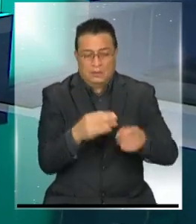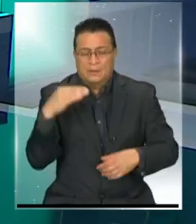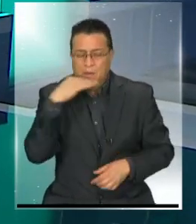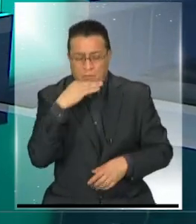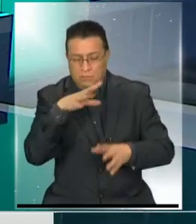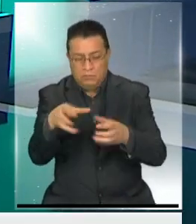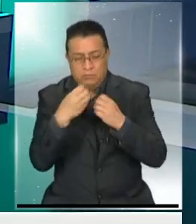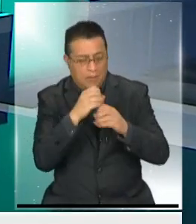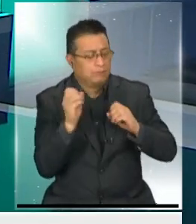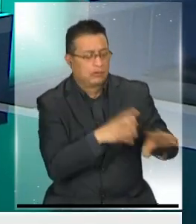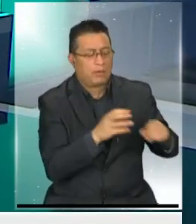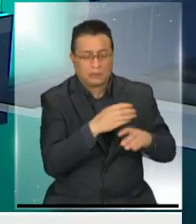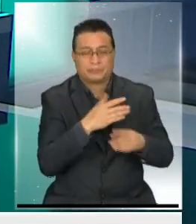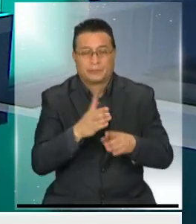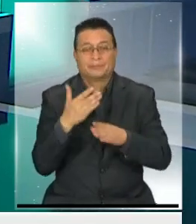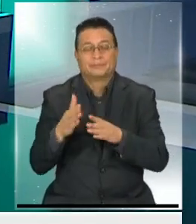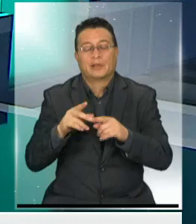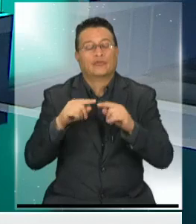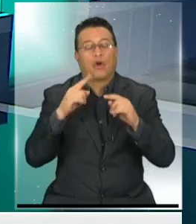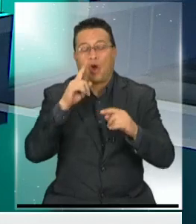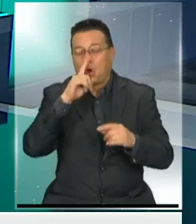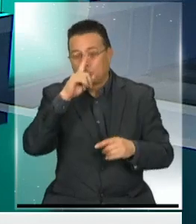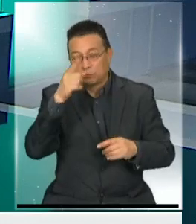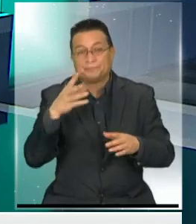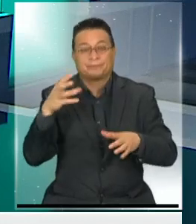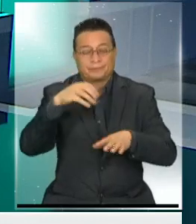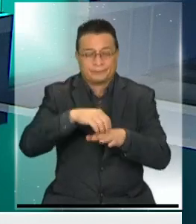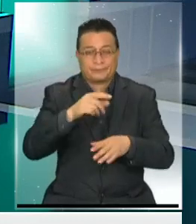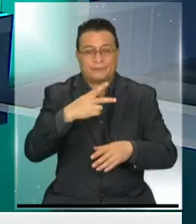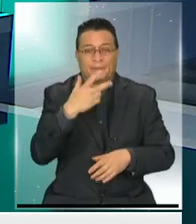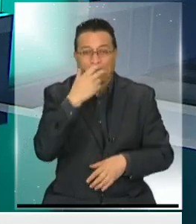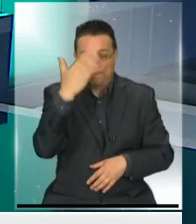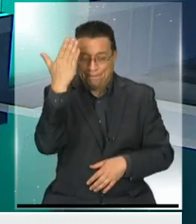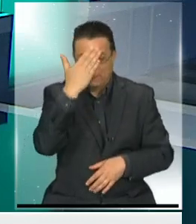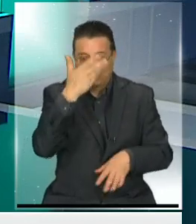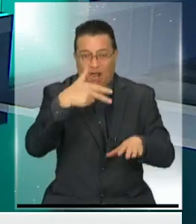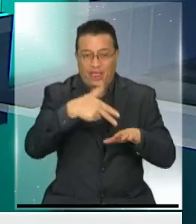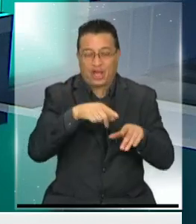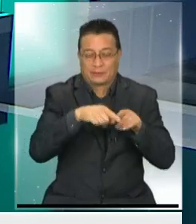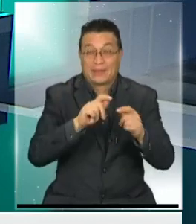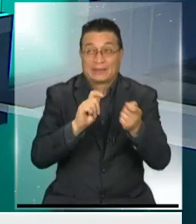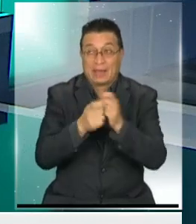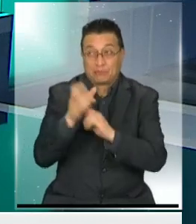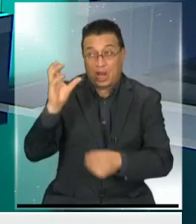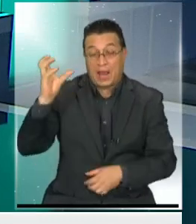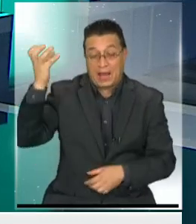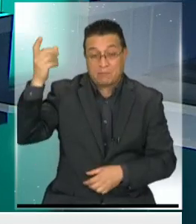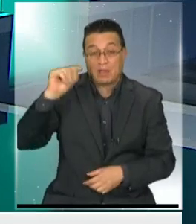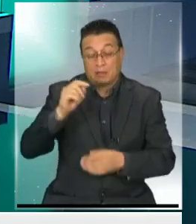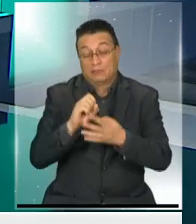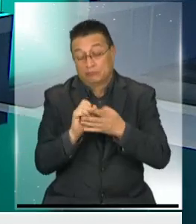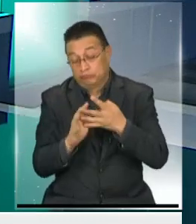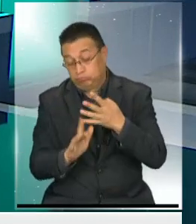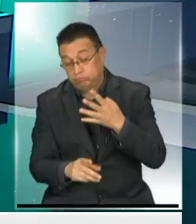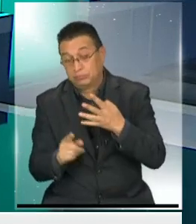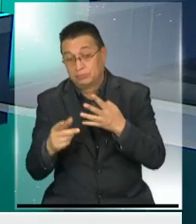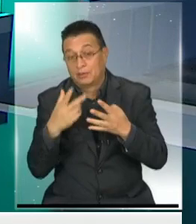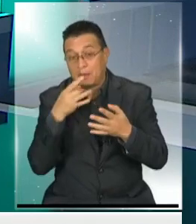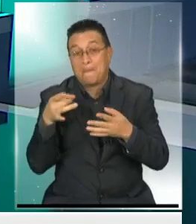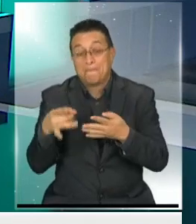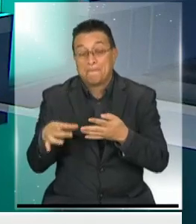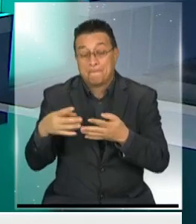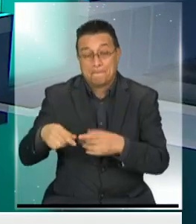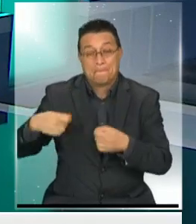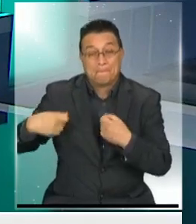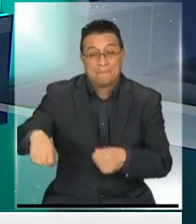desechable, y todo esto está montado sobre el petróleo. Y es el gran problema que tenemos con el cambio climático y con sus derivados, es decir, con el plástico,